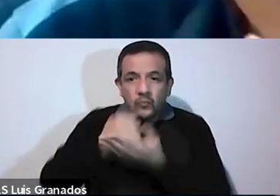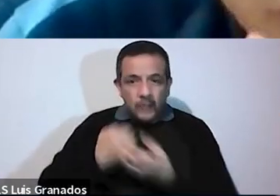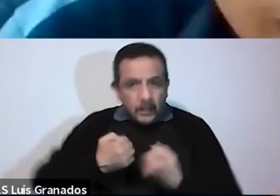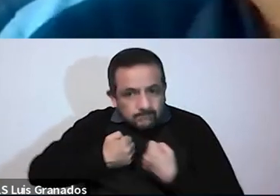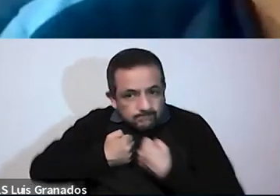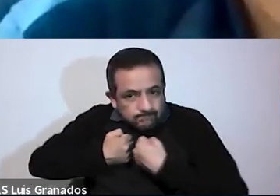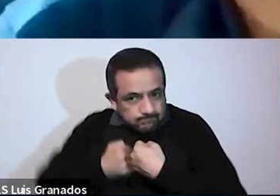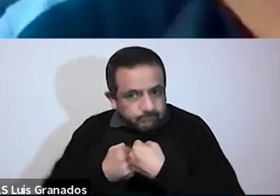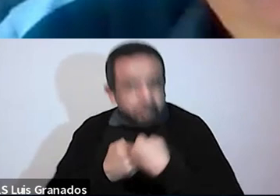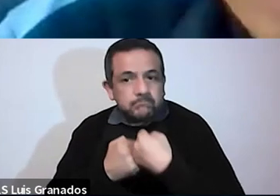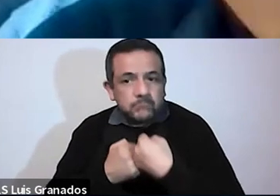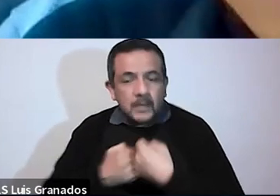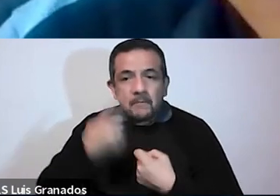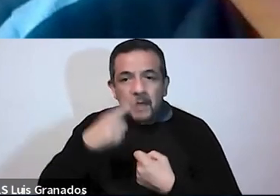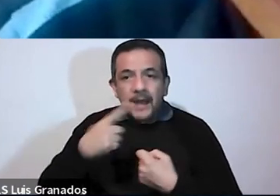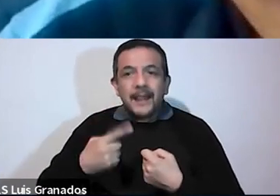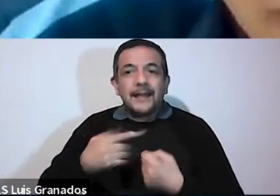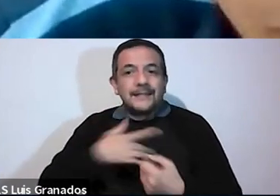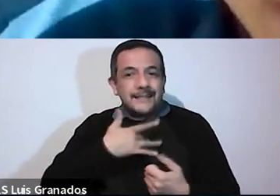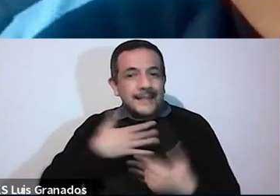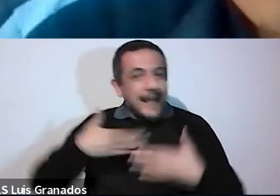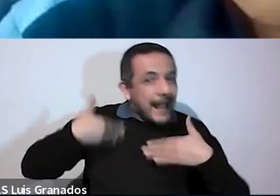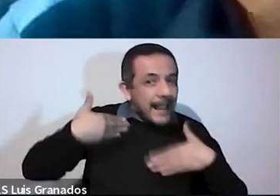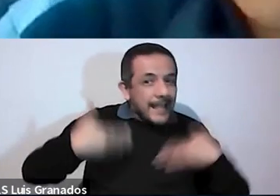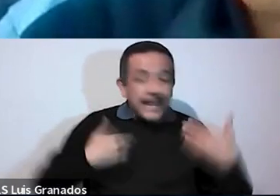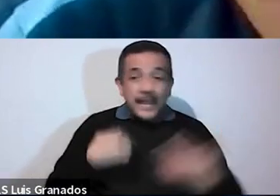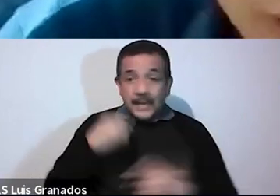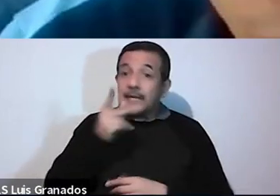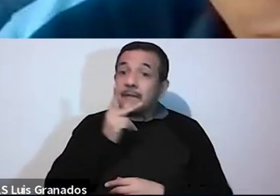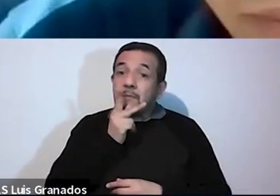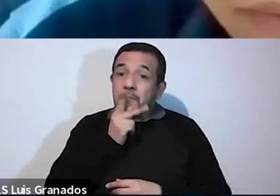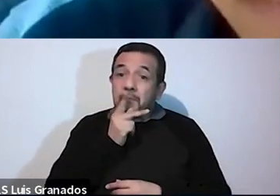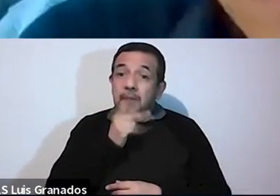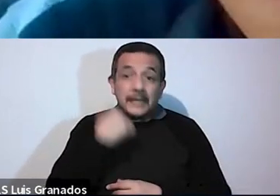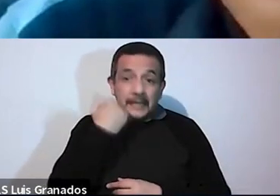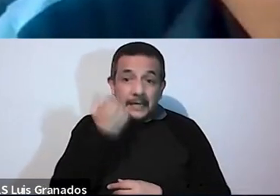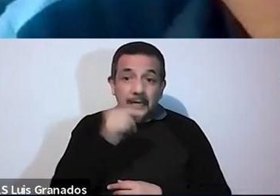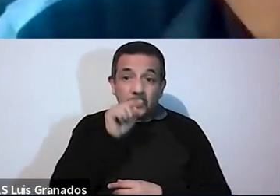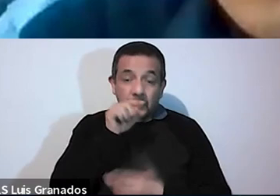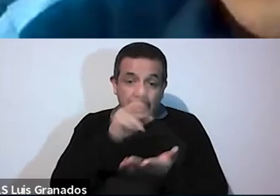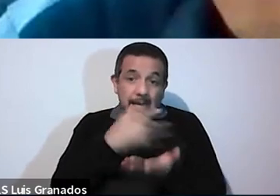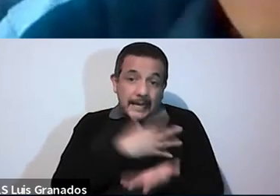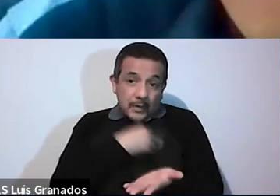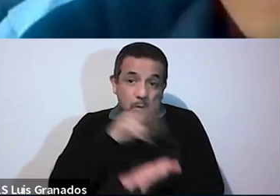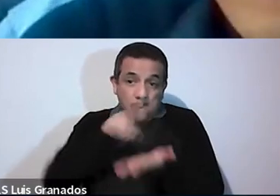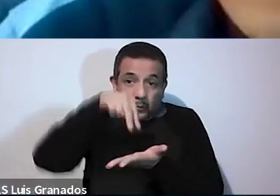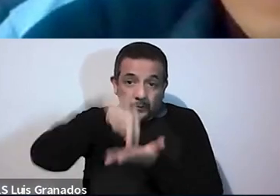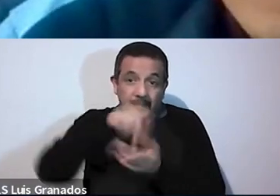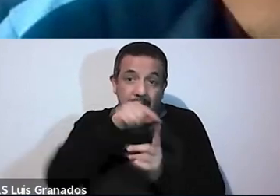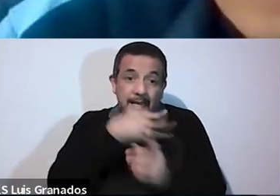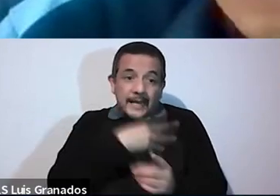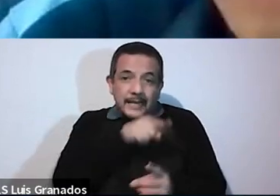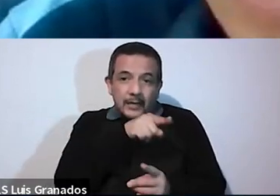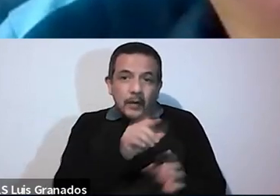que nos quiere ver alegres, nos quiere ver de pie, viviendo en plenitud, porque así recordarán lo que